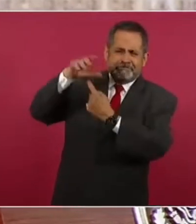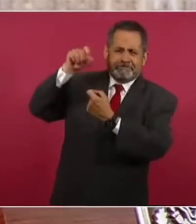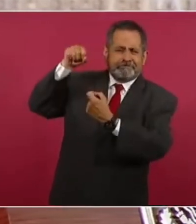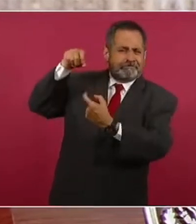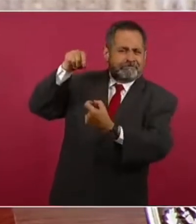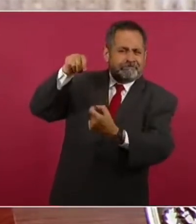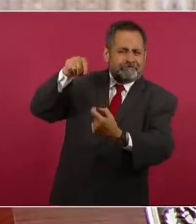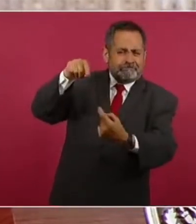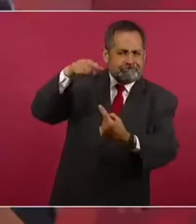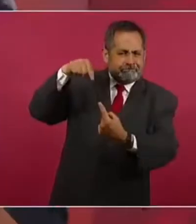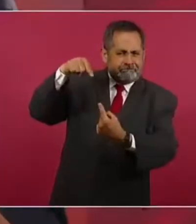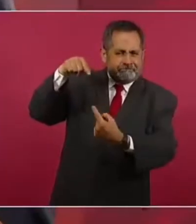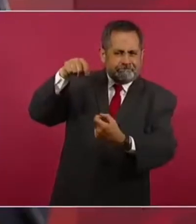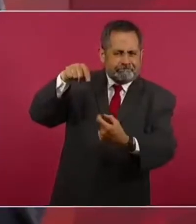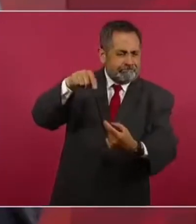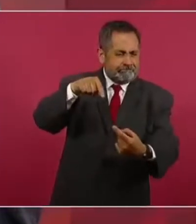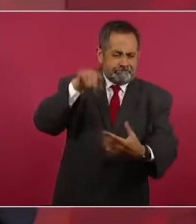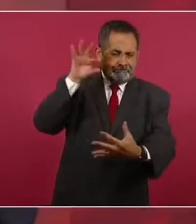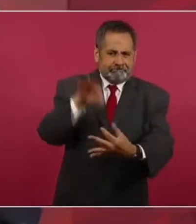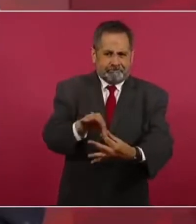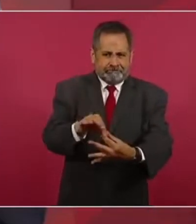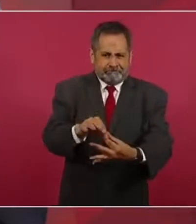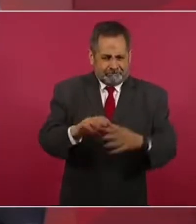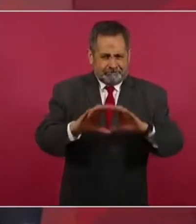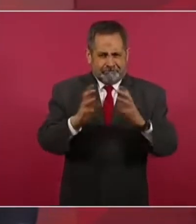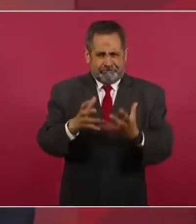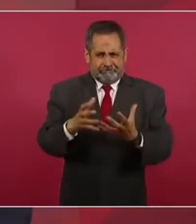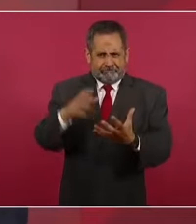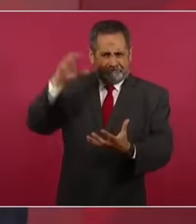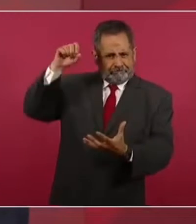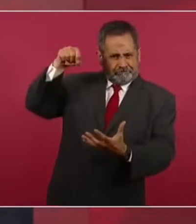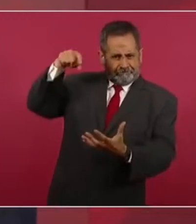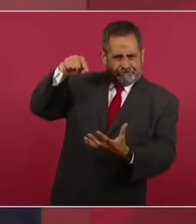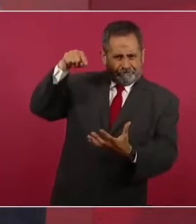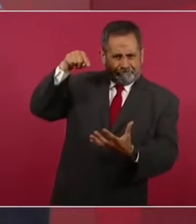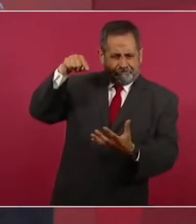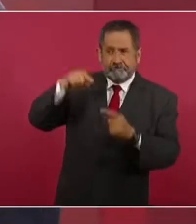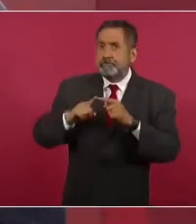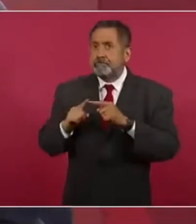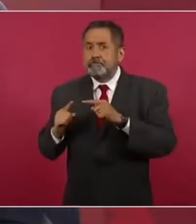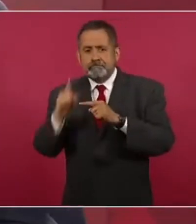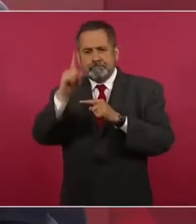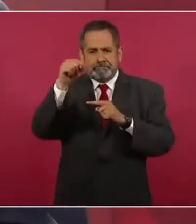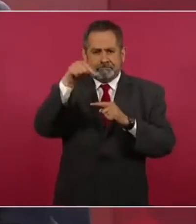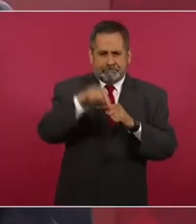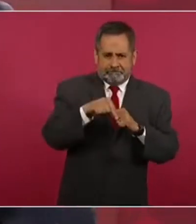lograr esta comunicación por internet.